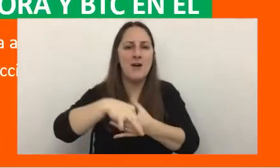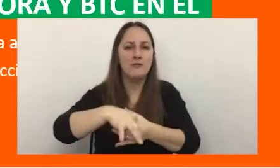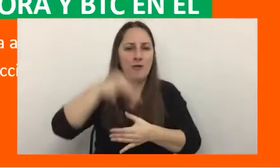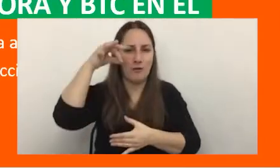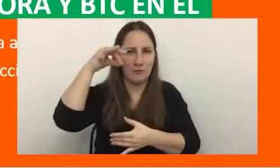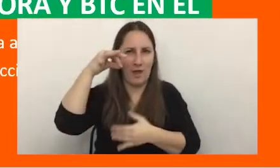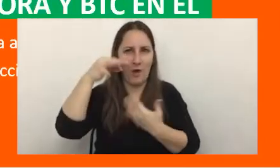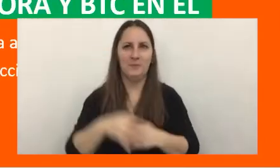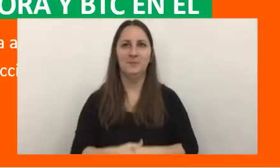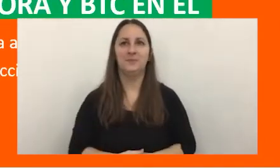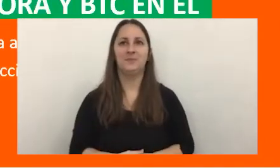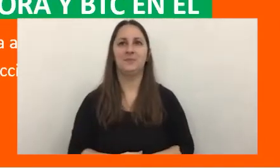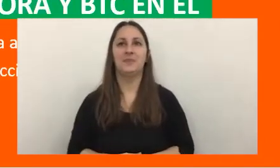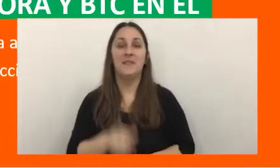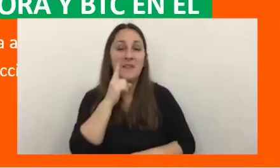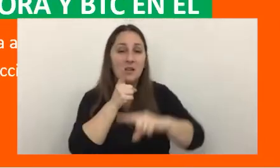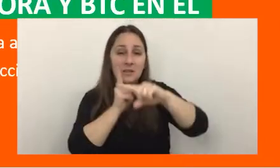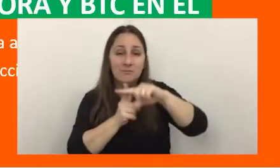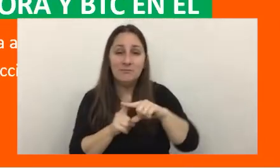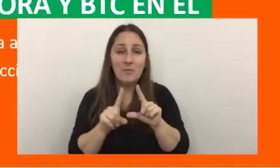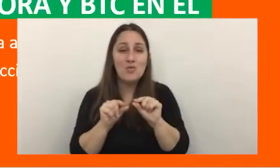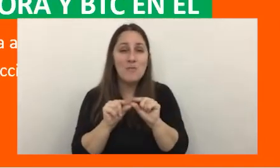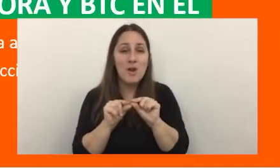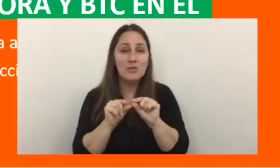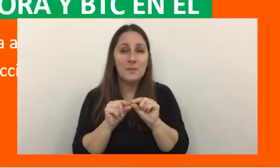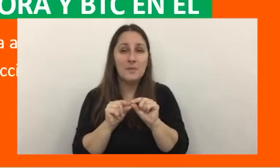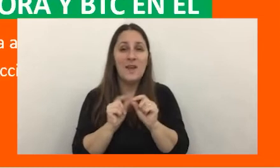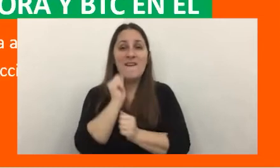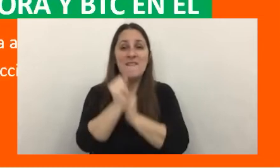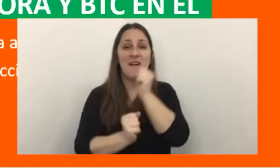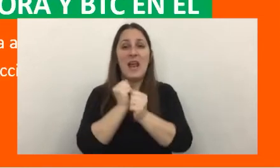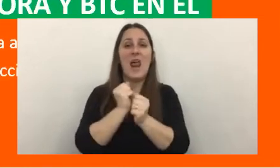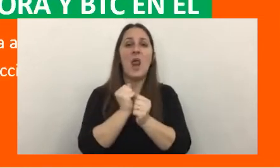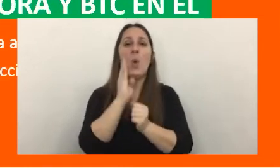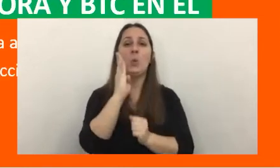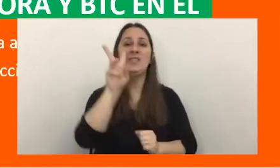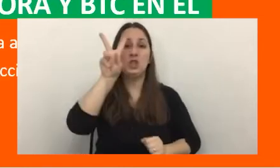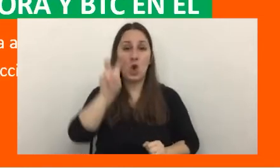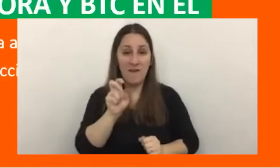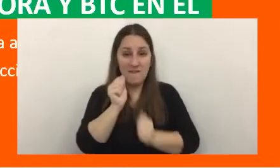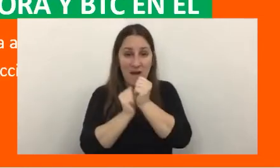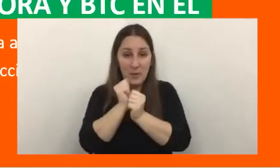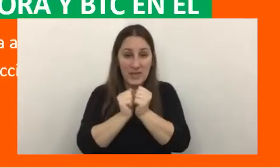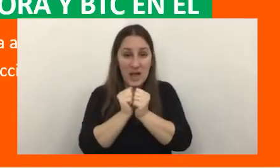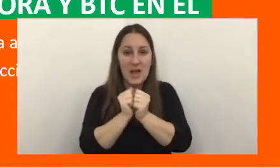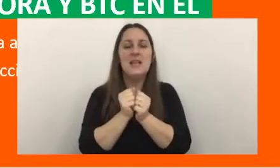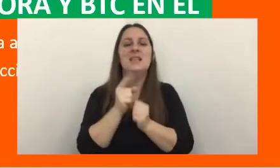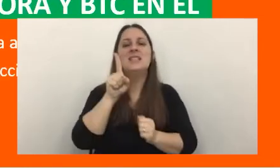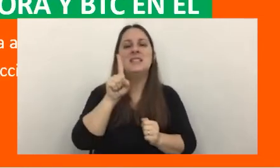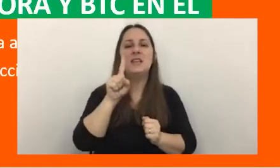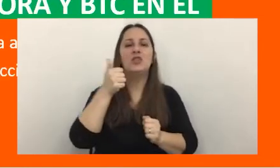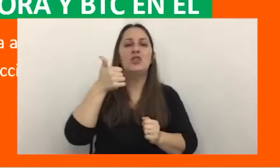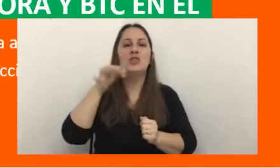fíjense los números para fabricar un bitcoin se utilizan 160